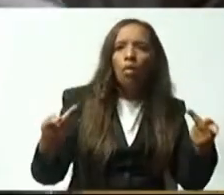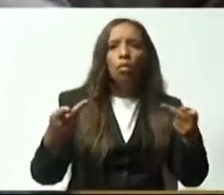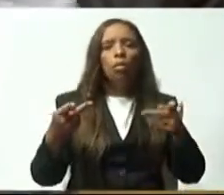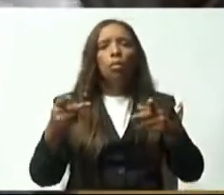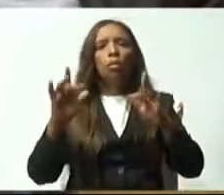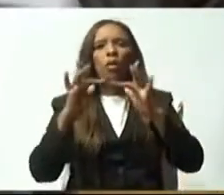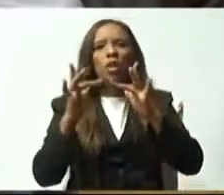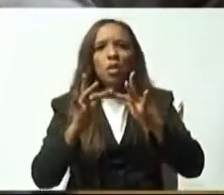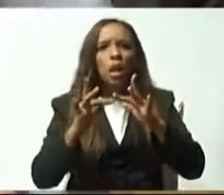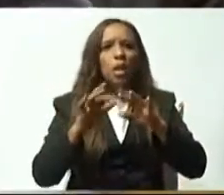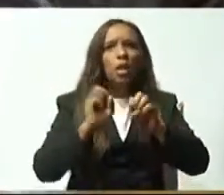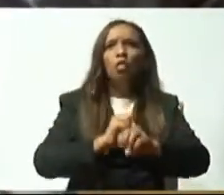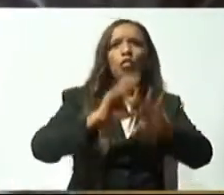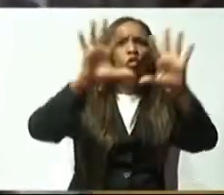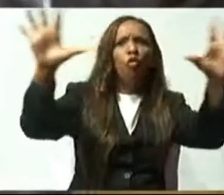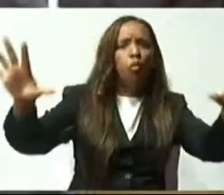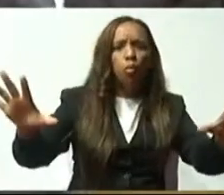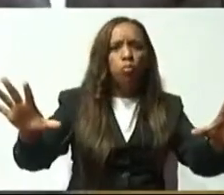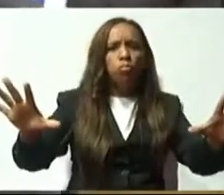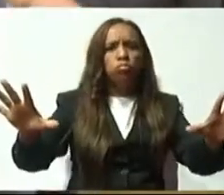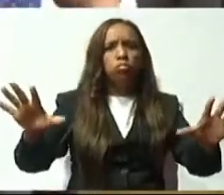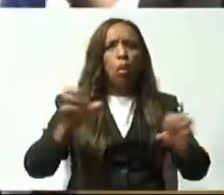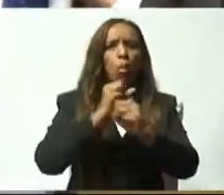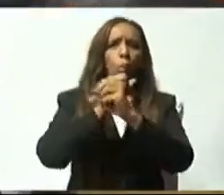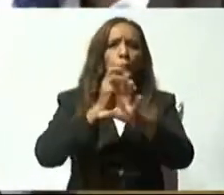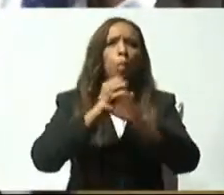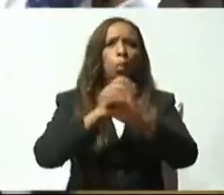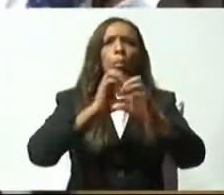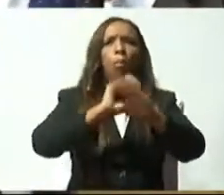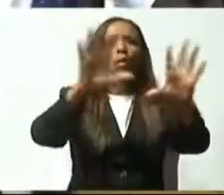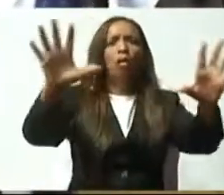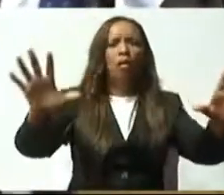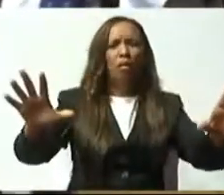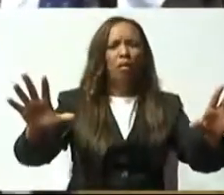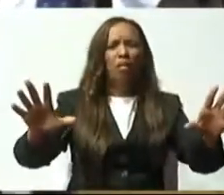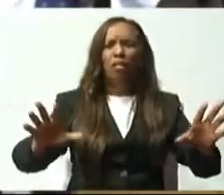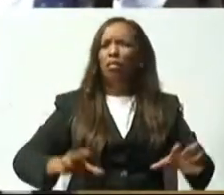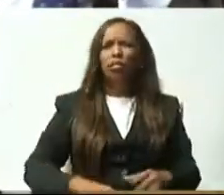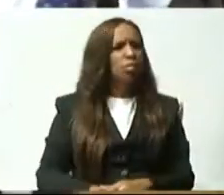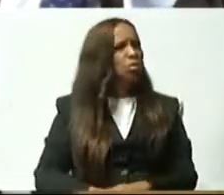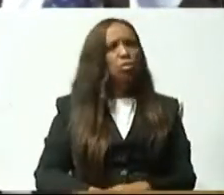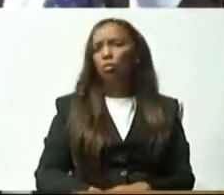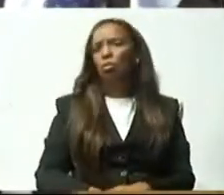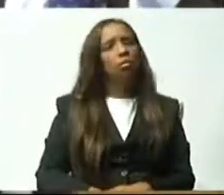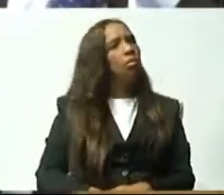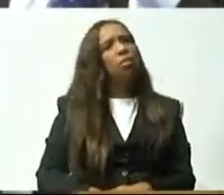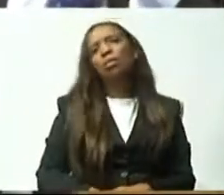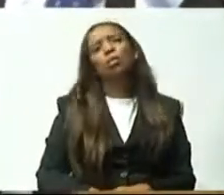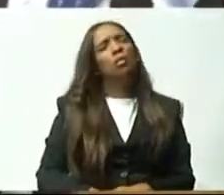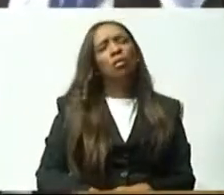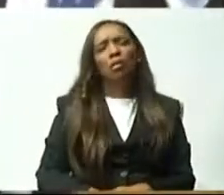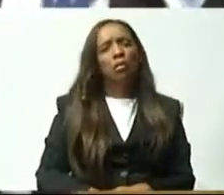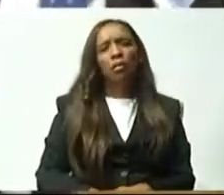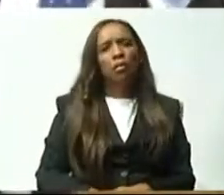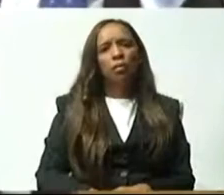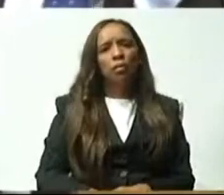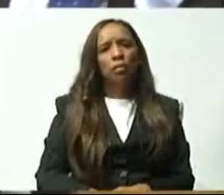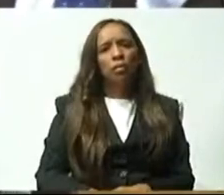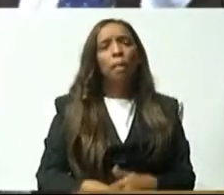deben ser oficiosos y los argumentos que expresó Nelson Malmolejo, yo lo escuché detenidamente,